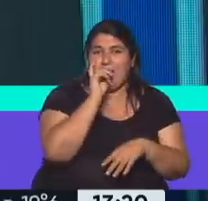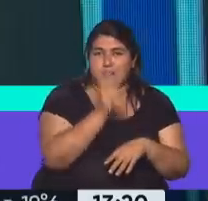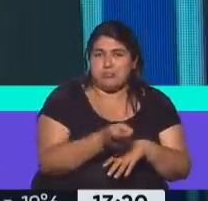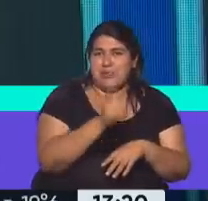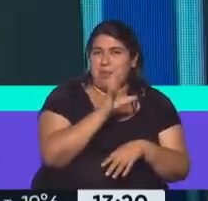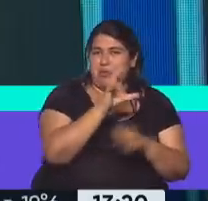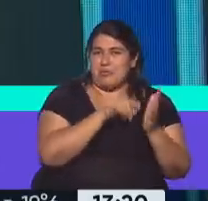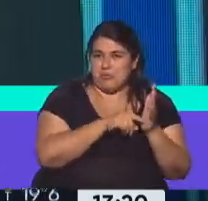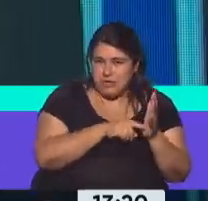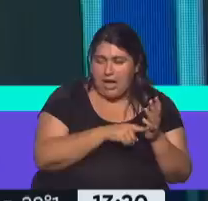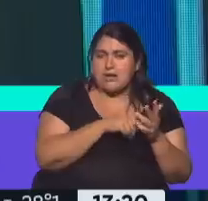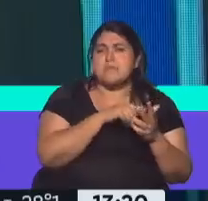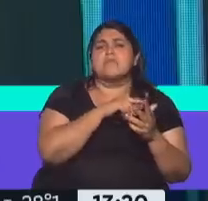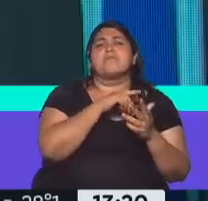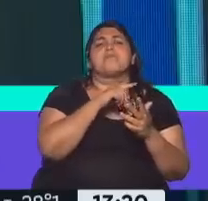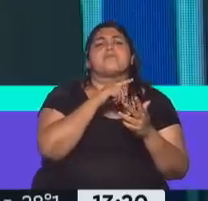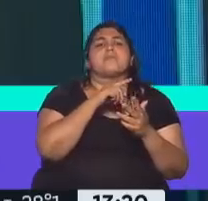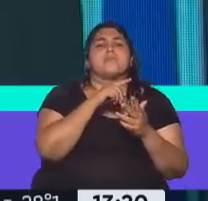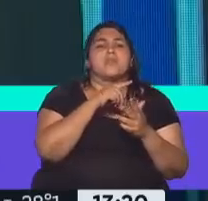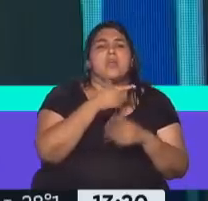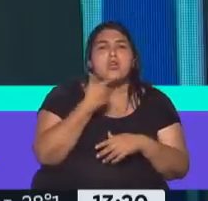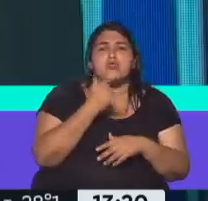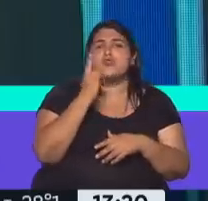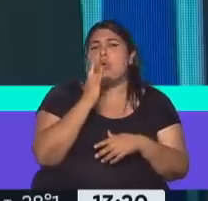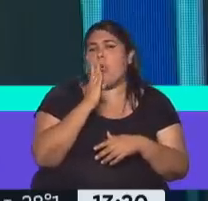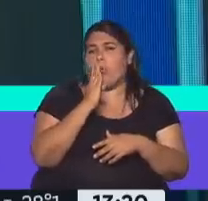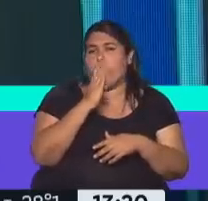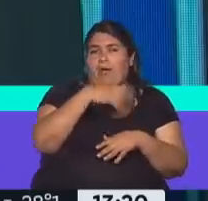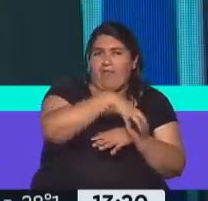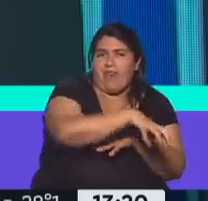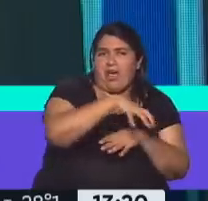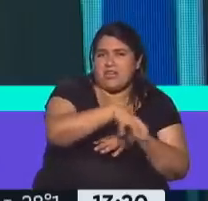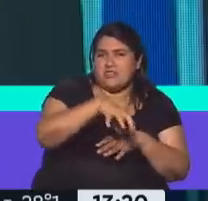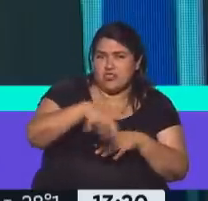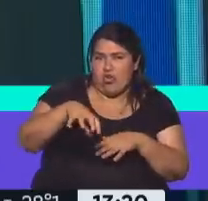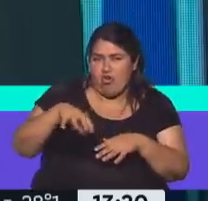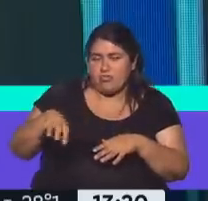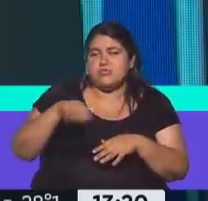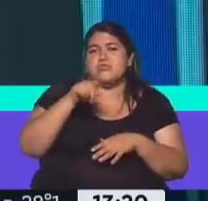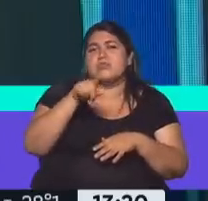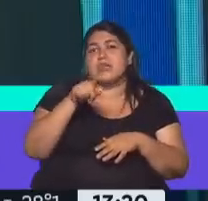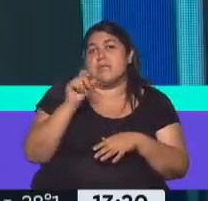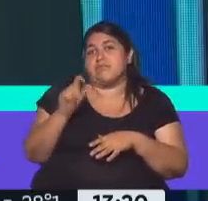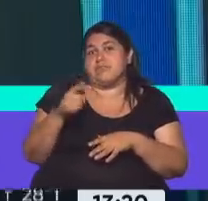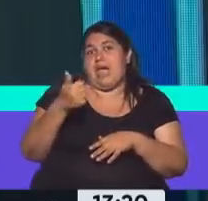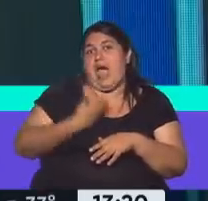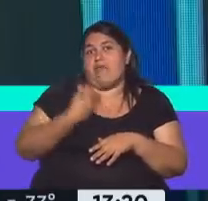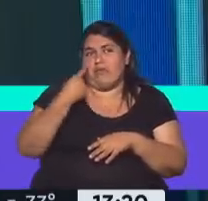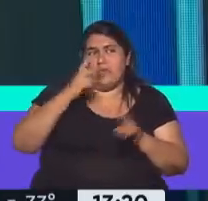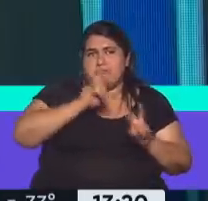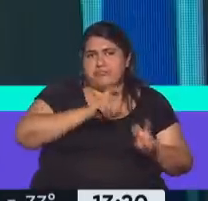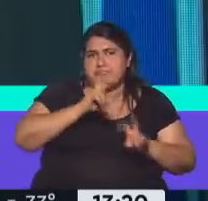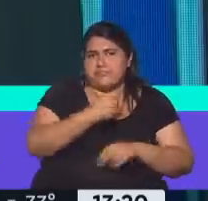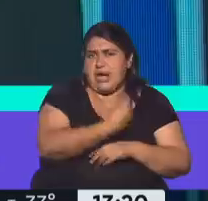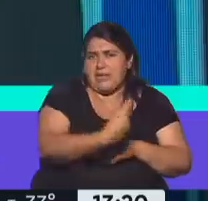Aires, las nueve subdelegaciones de la AFI que funcionaron en territorio bonaerense, una investigación que avanza, pero que